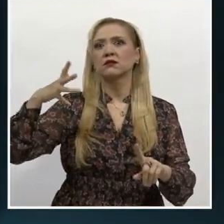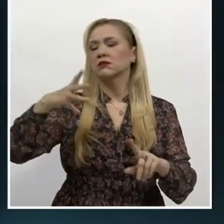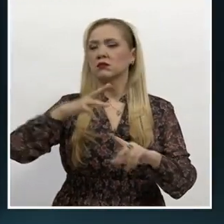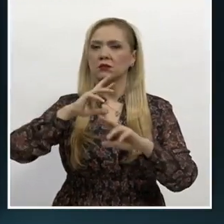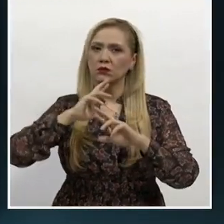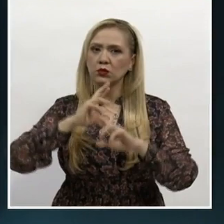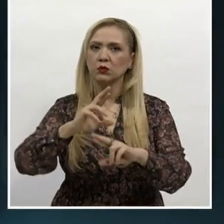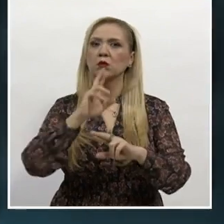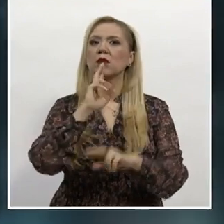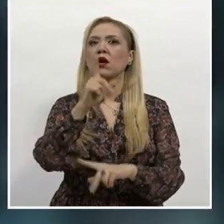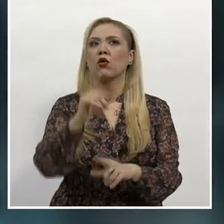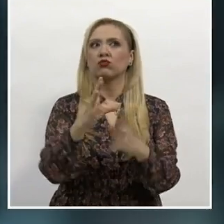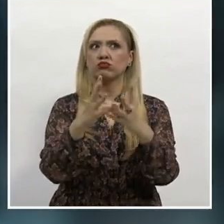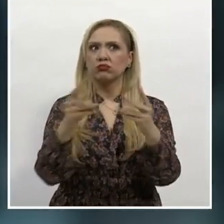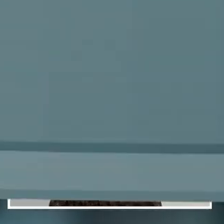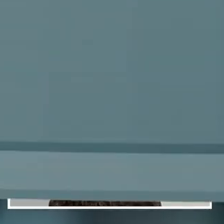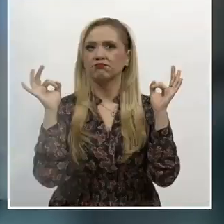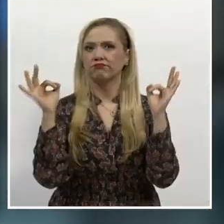recuperarse.